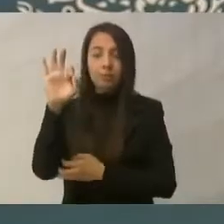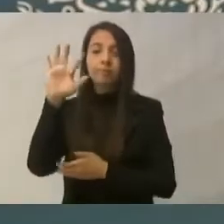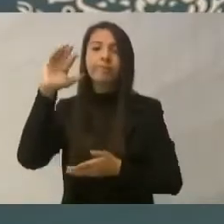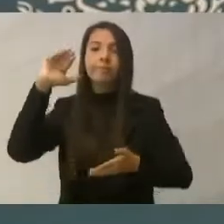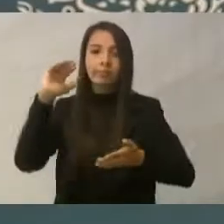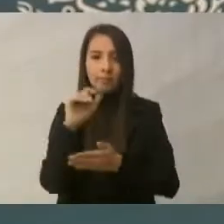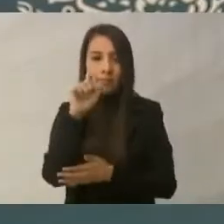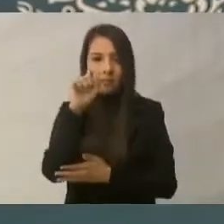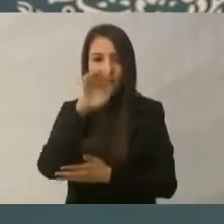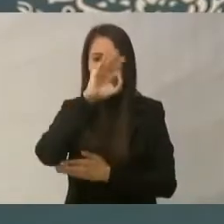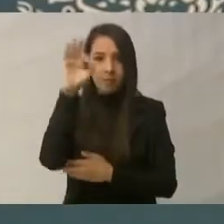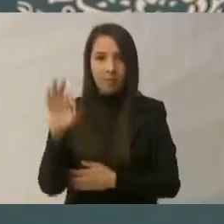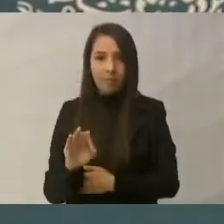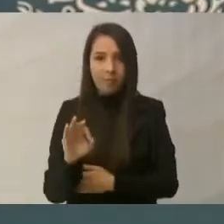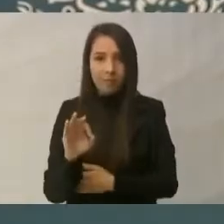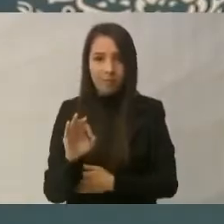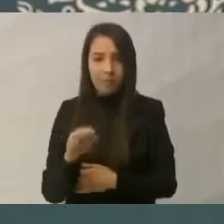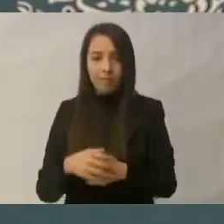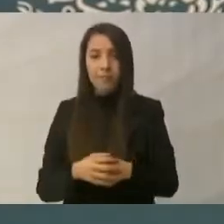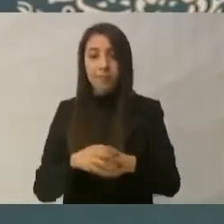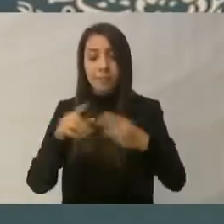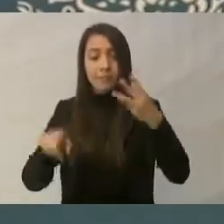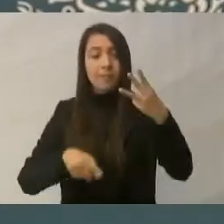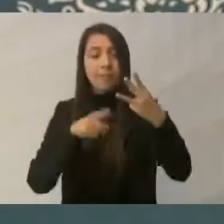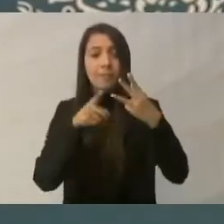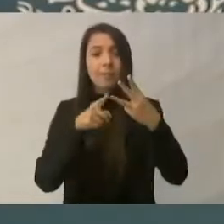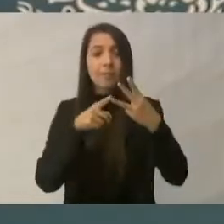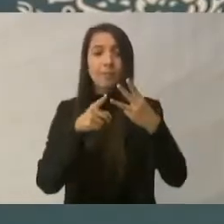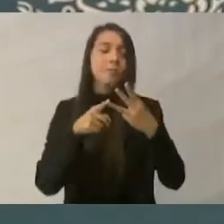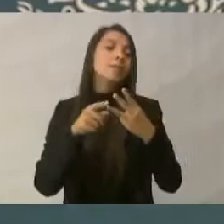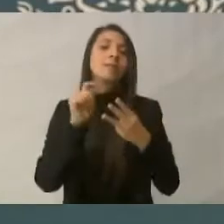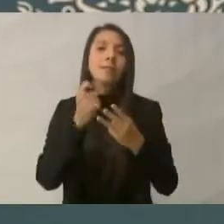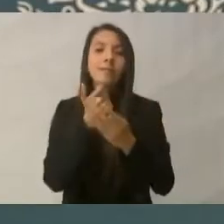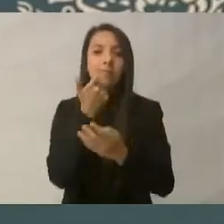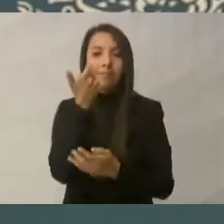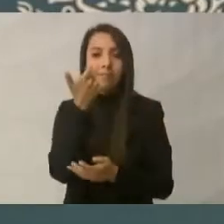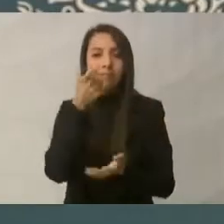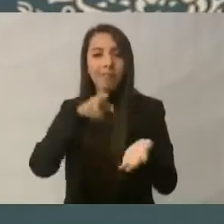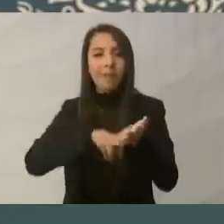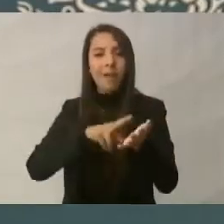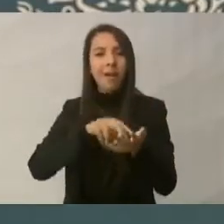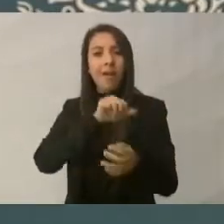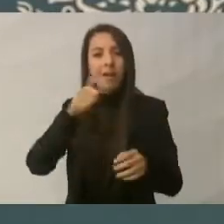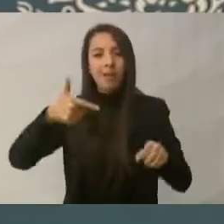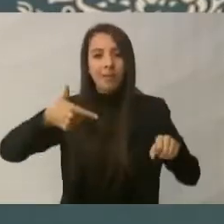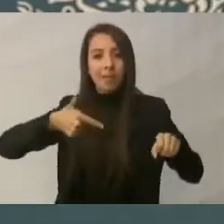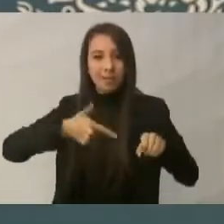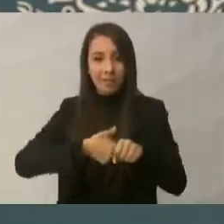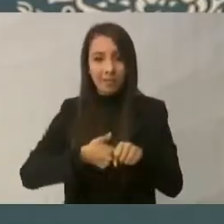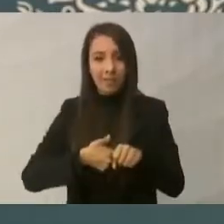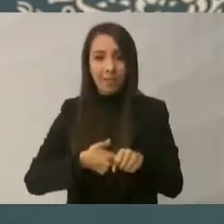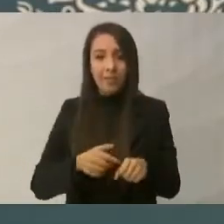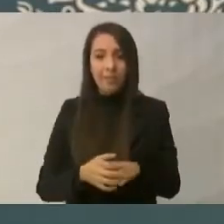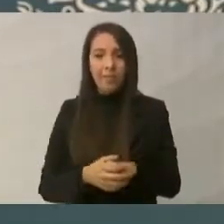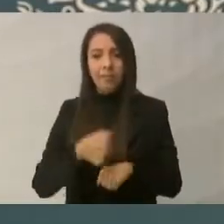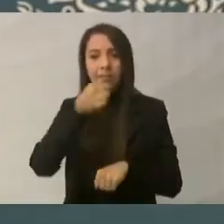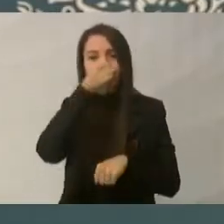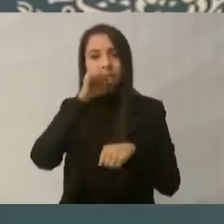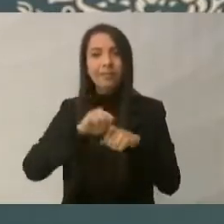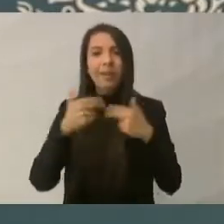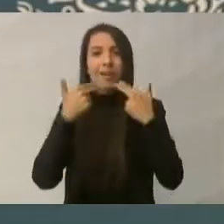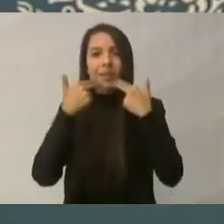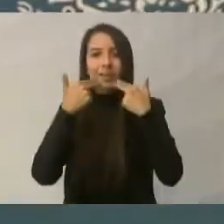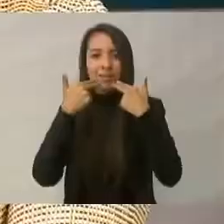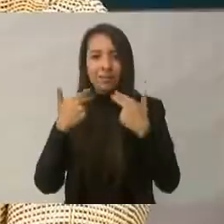El tercer componente tiene que ver con el precio de las gasolinas. La Secretaría de Hacienda y Crédito Público,